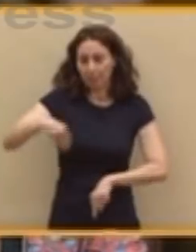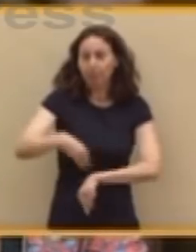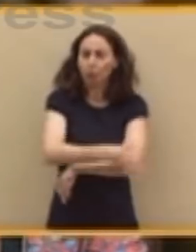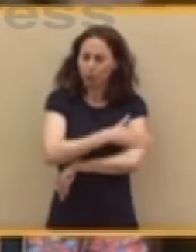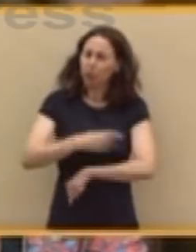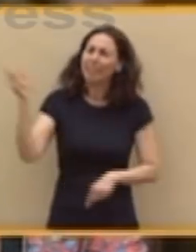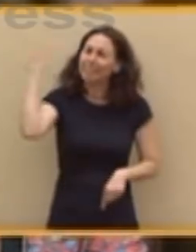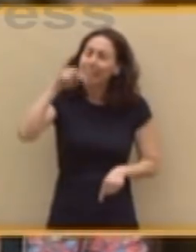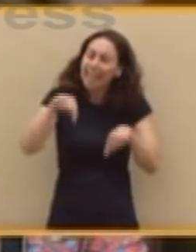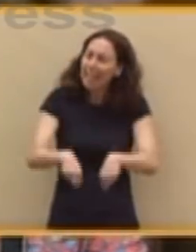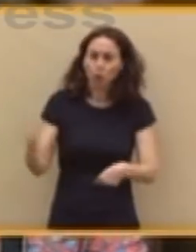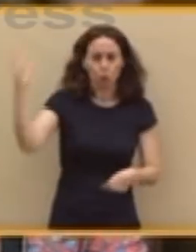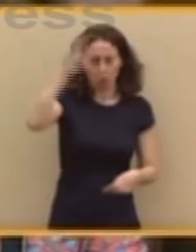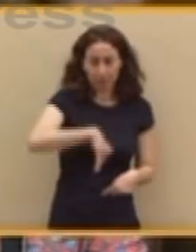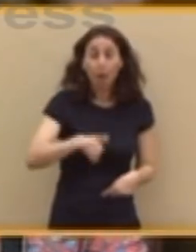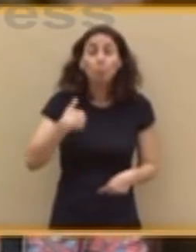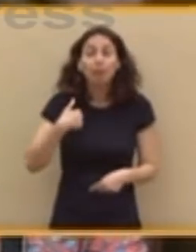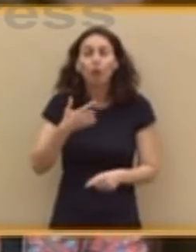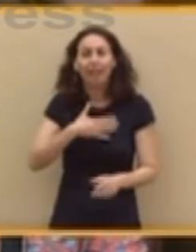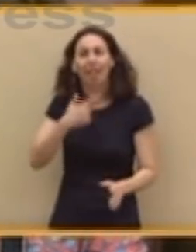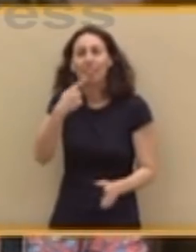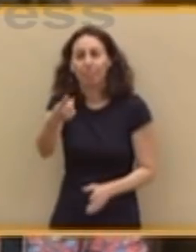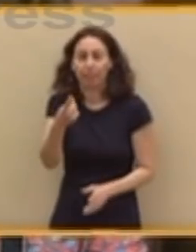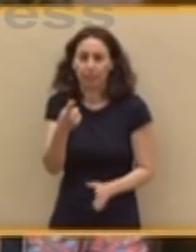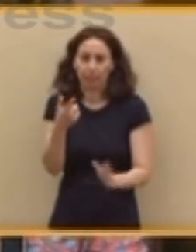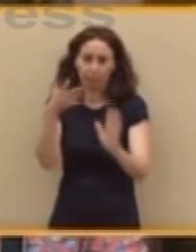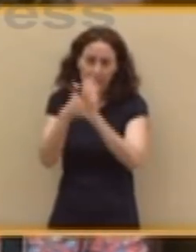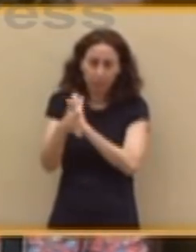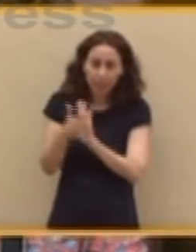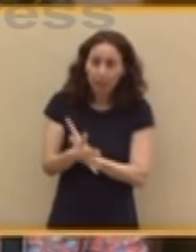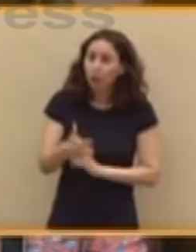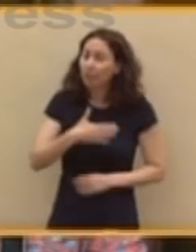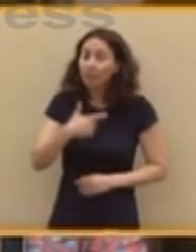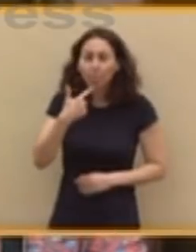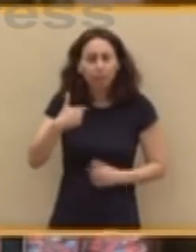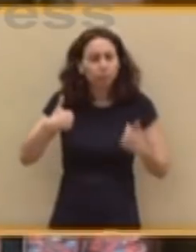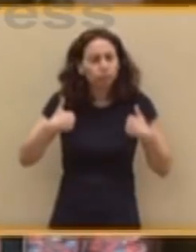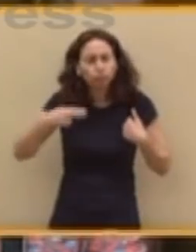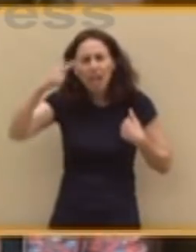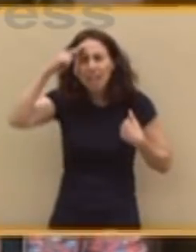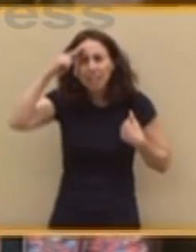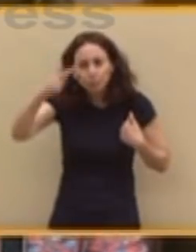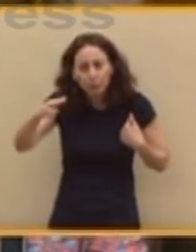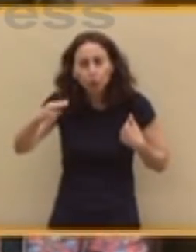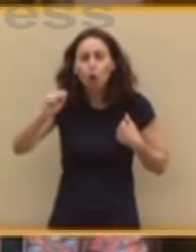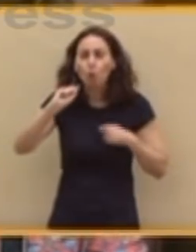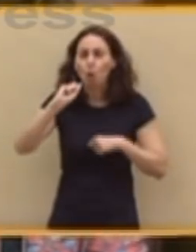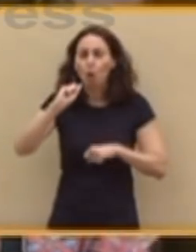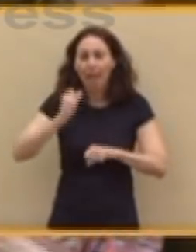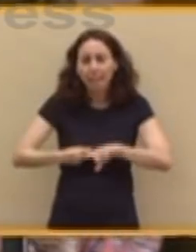dirigirle simplemente unas palabras para decirle que cuenta con mi respeto como expresidente del Gobierno de España.